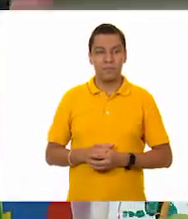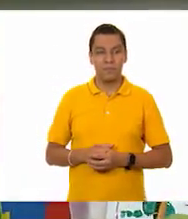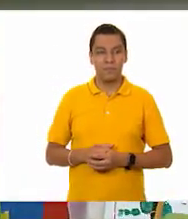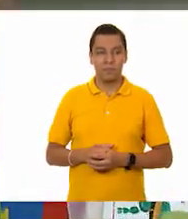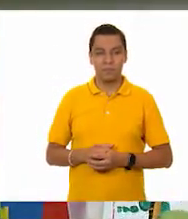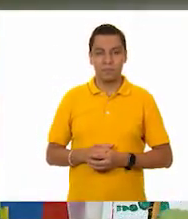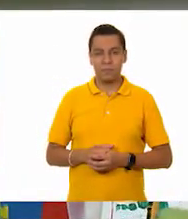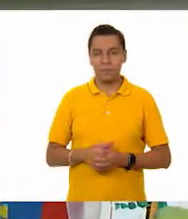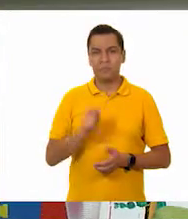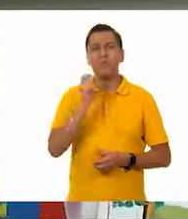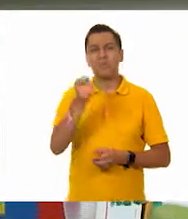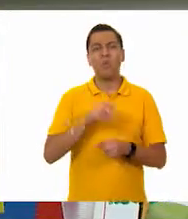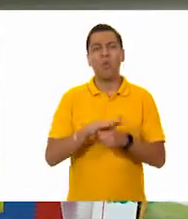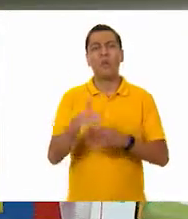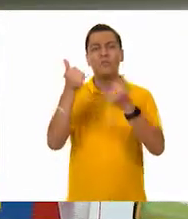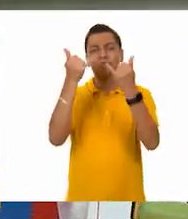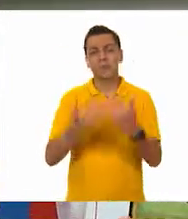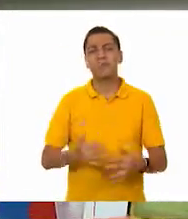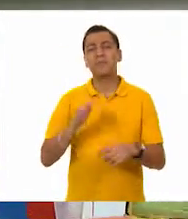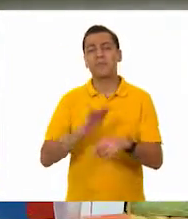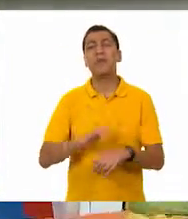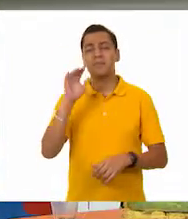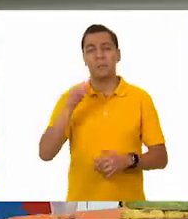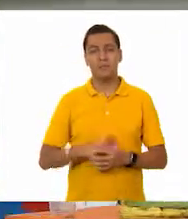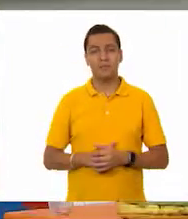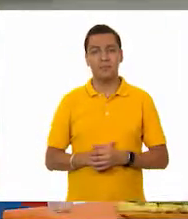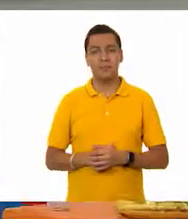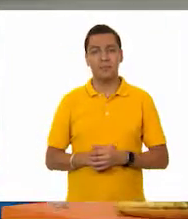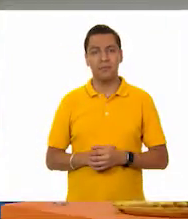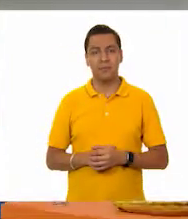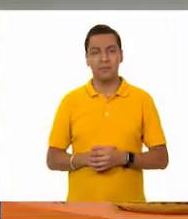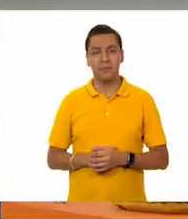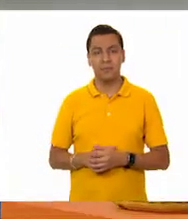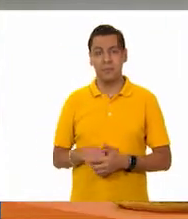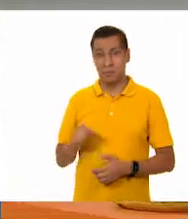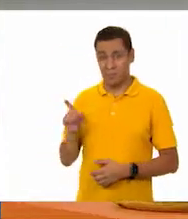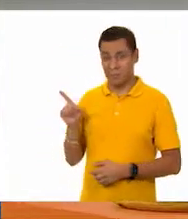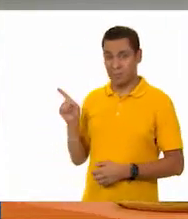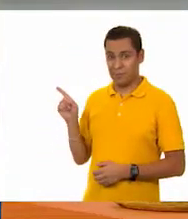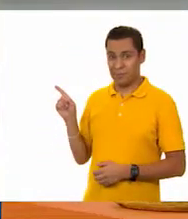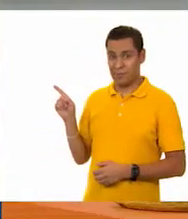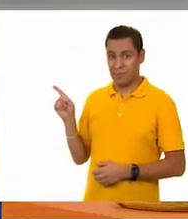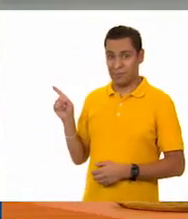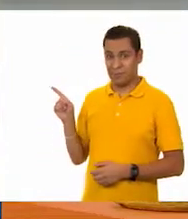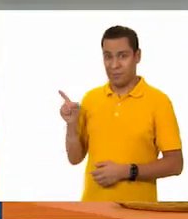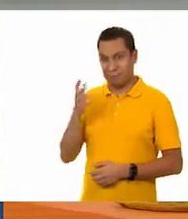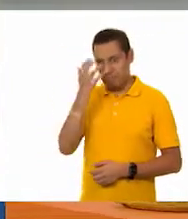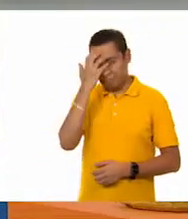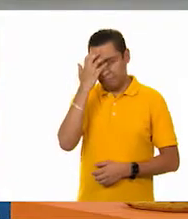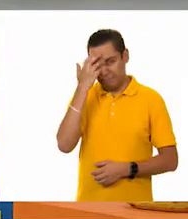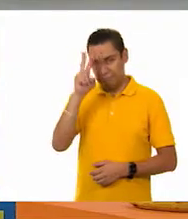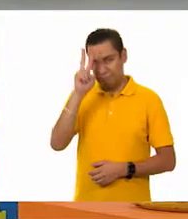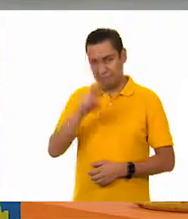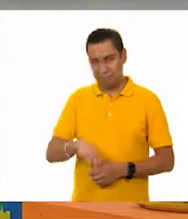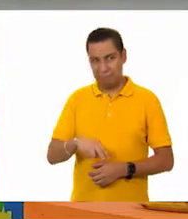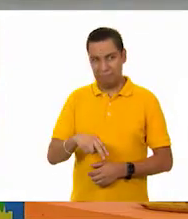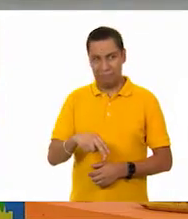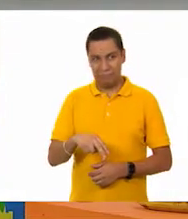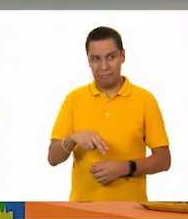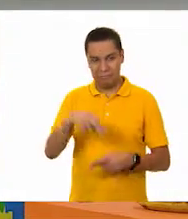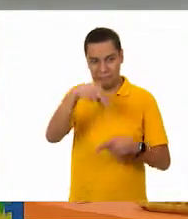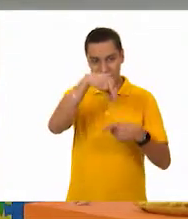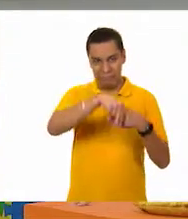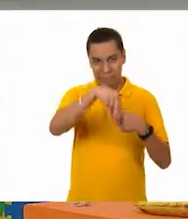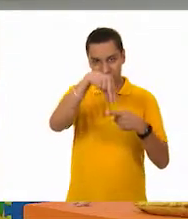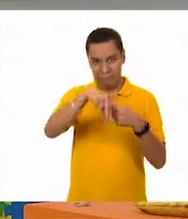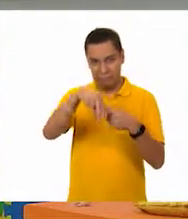bien. ¿Nos puedes decir qué objeto es el que tenemos en ese lado? Ay, pues, me apena un poco ya en esta ocasión porque es el vaso con los